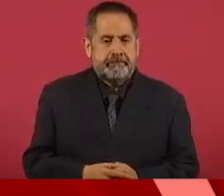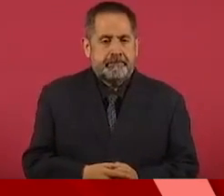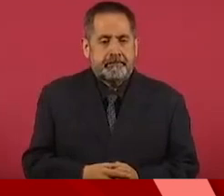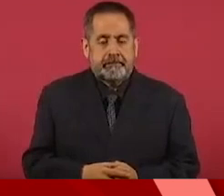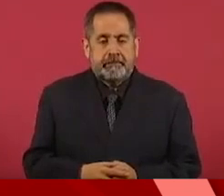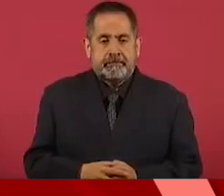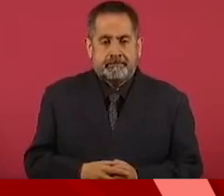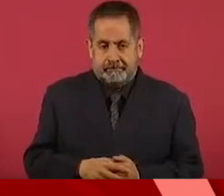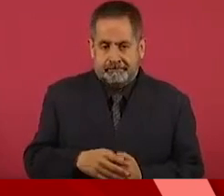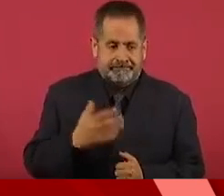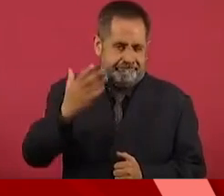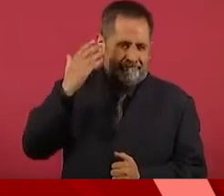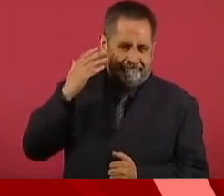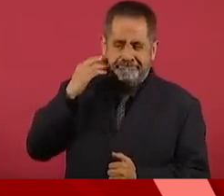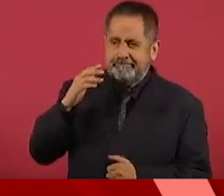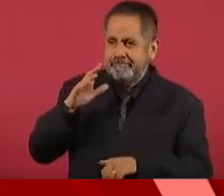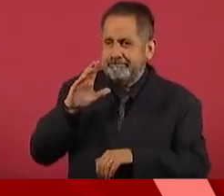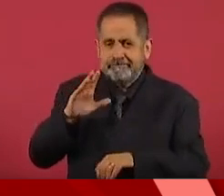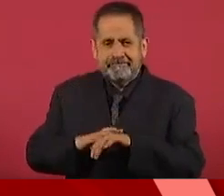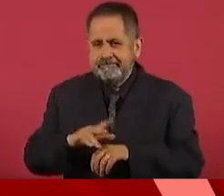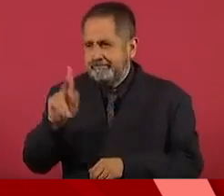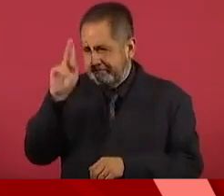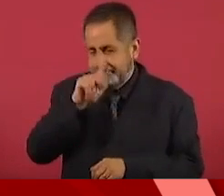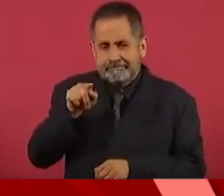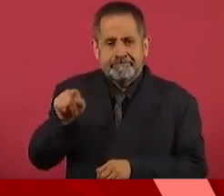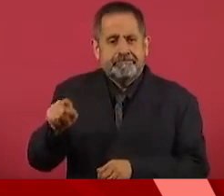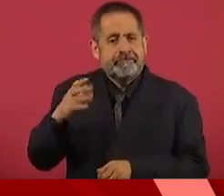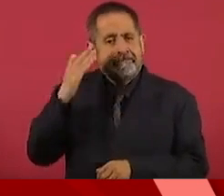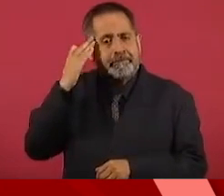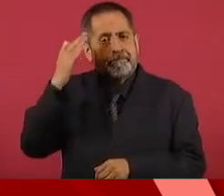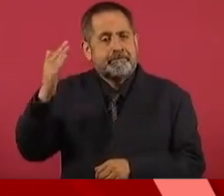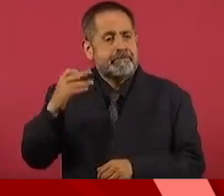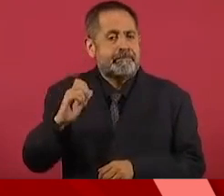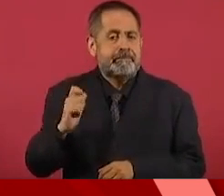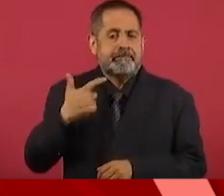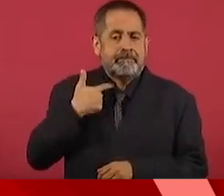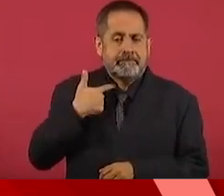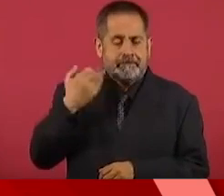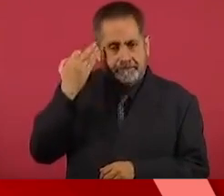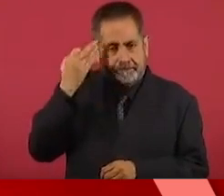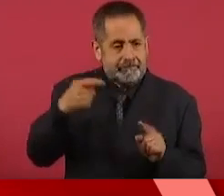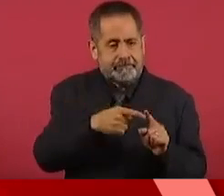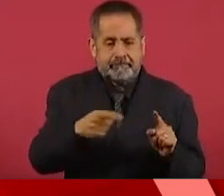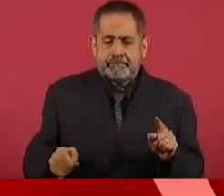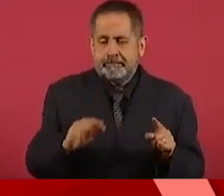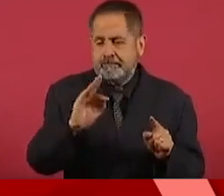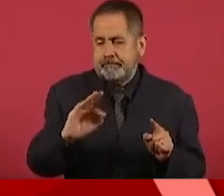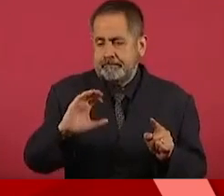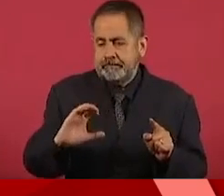de que en todo el sexenio de Calderón